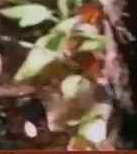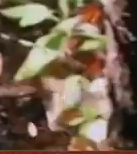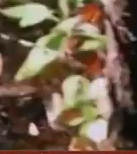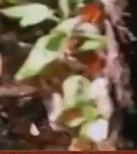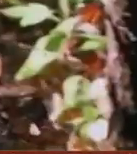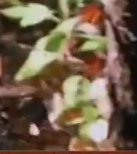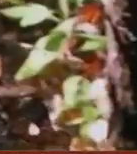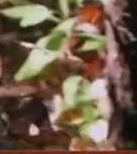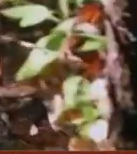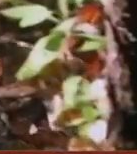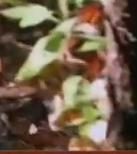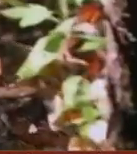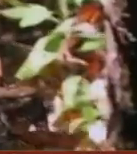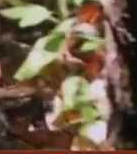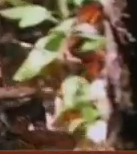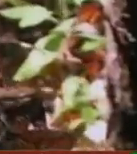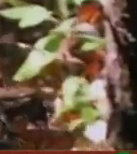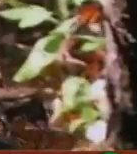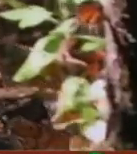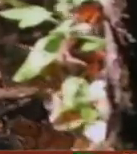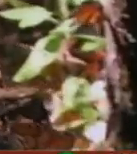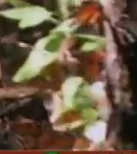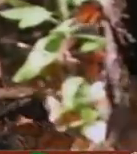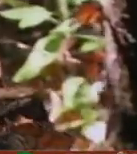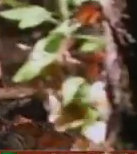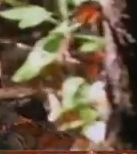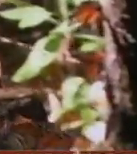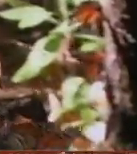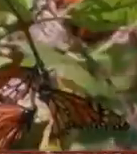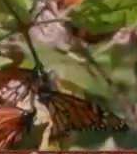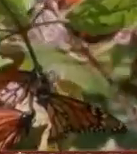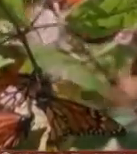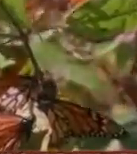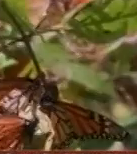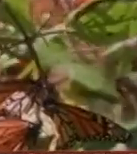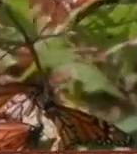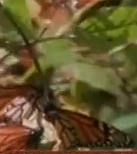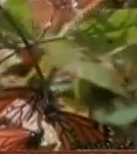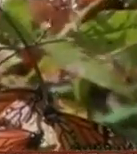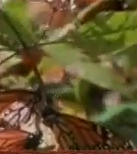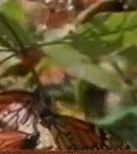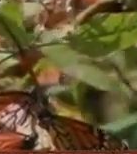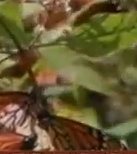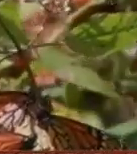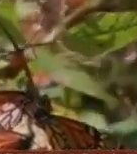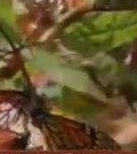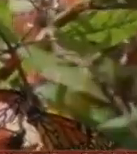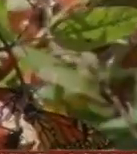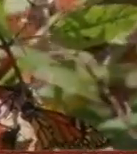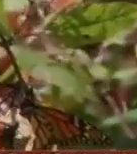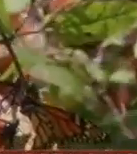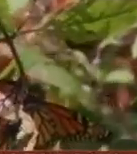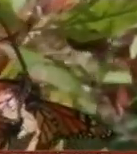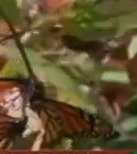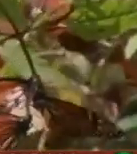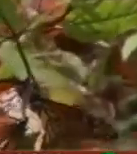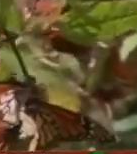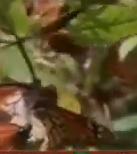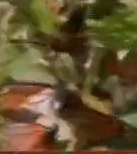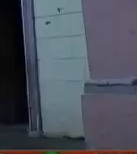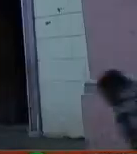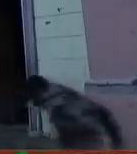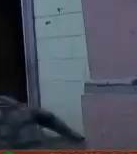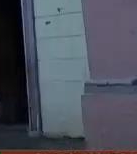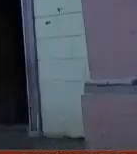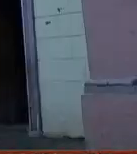en invierno este lugar es santuario de la mariposa monarca que proviene de Norteamérica sin embargo Angangueo posee un